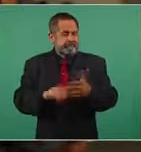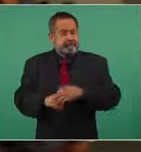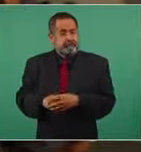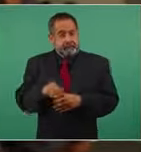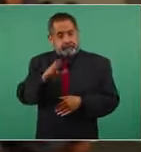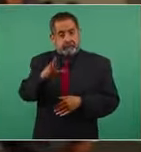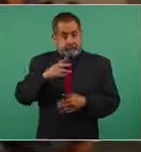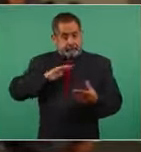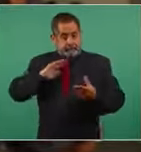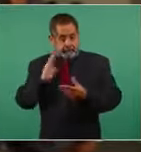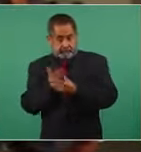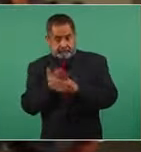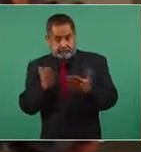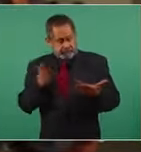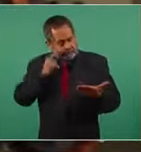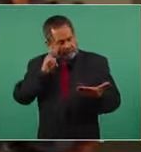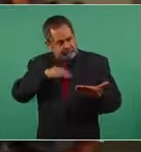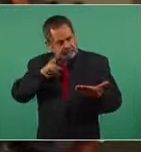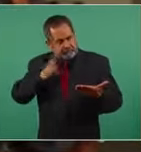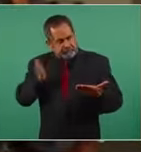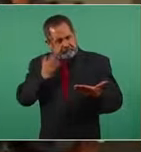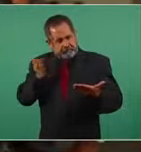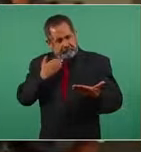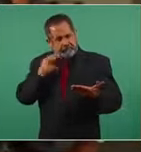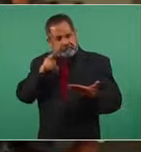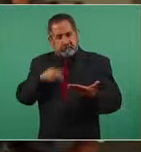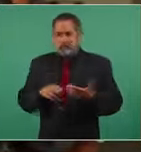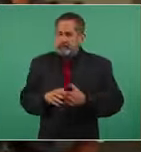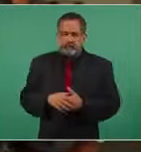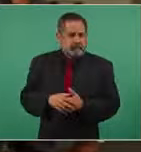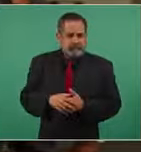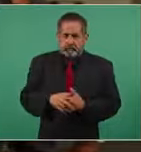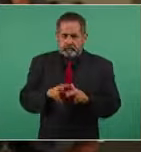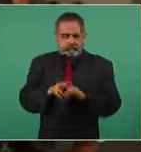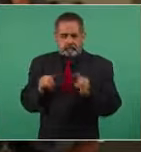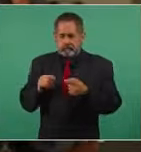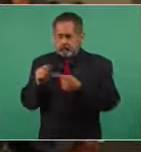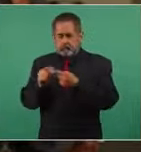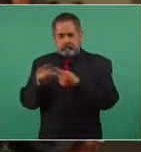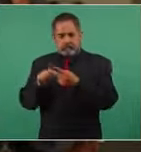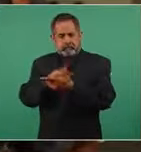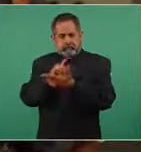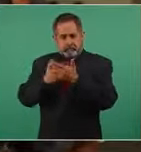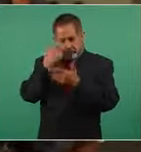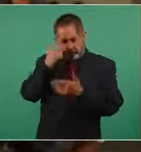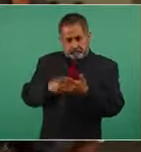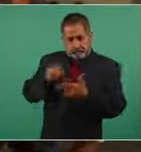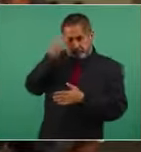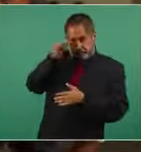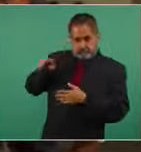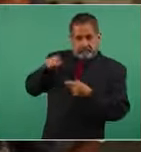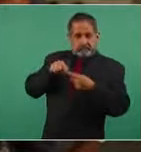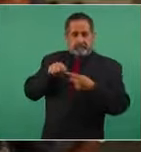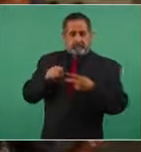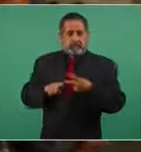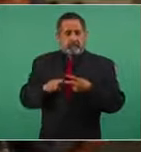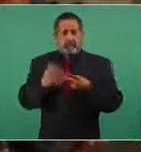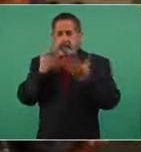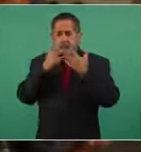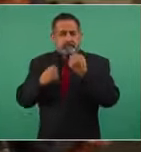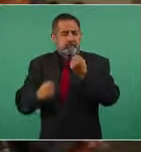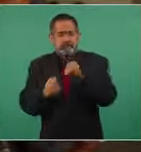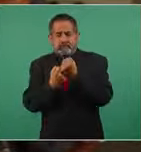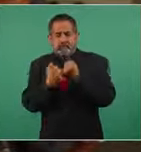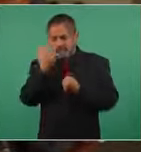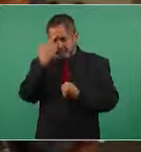y resulta que ninguno de los dos delitos o las dos carpetas están sustentadas